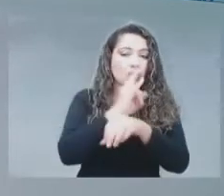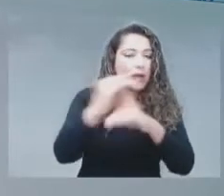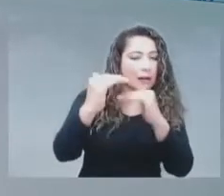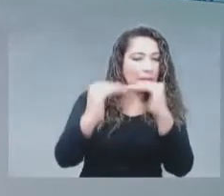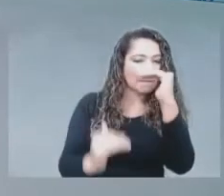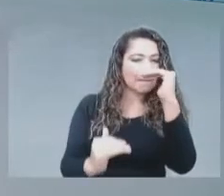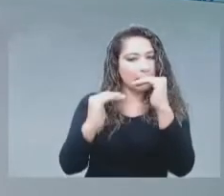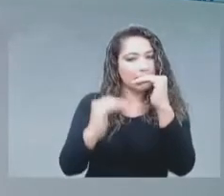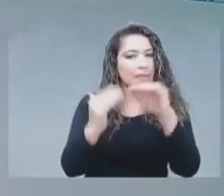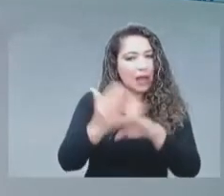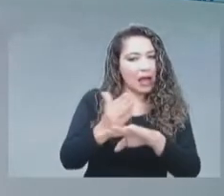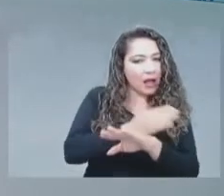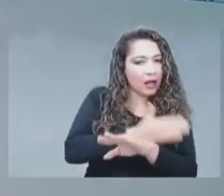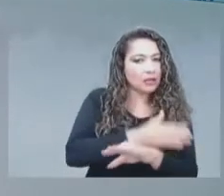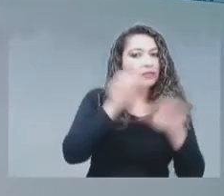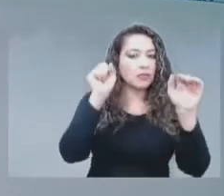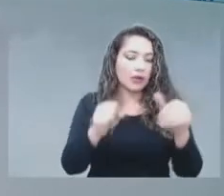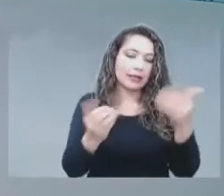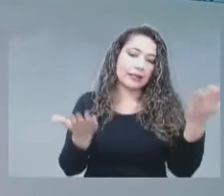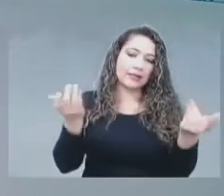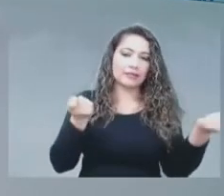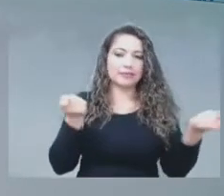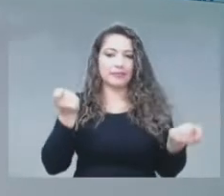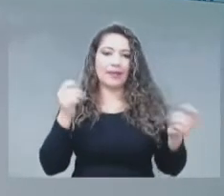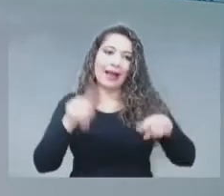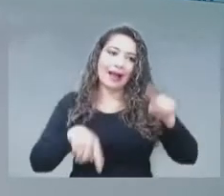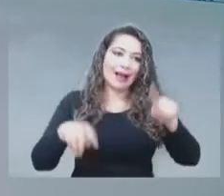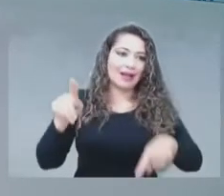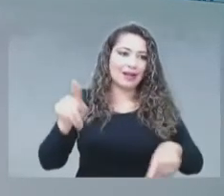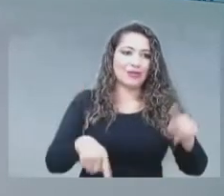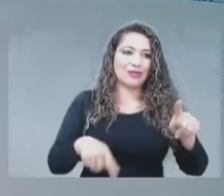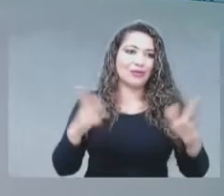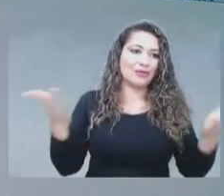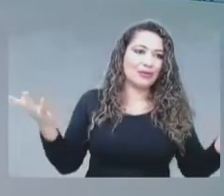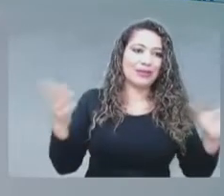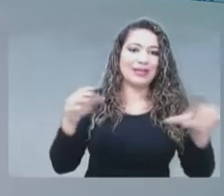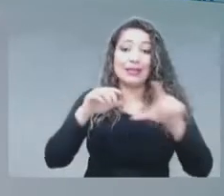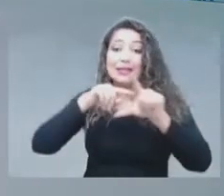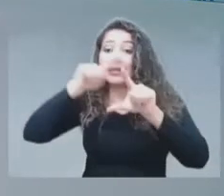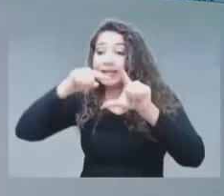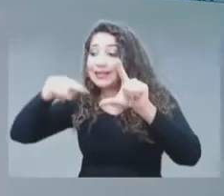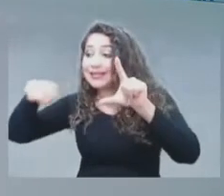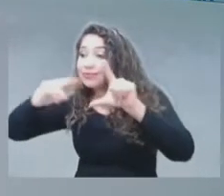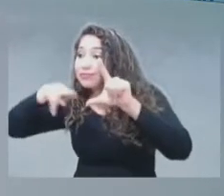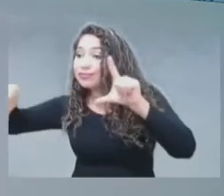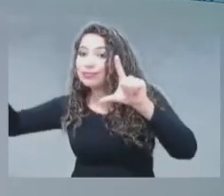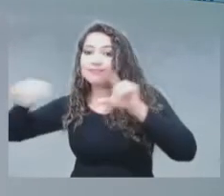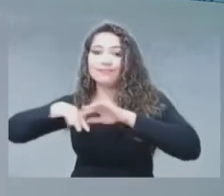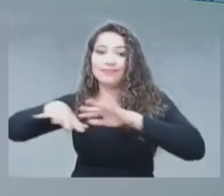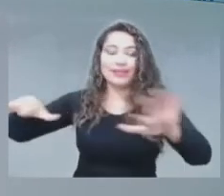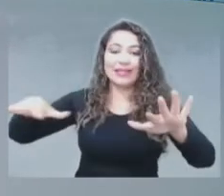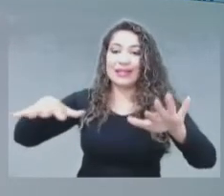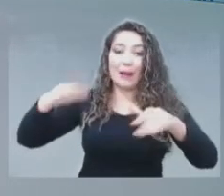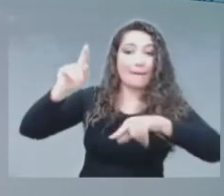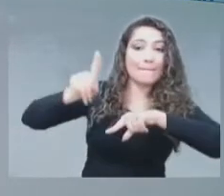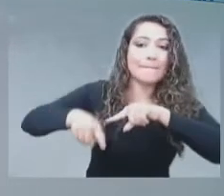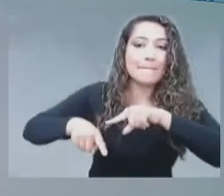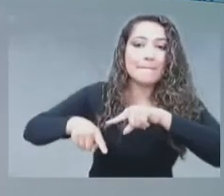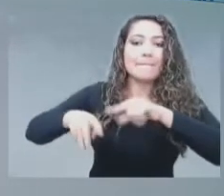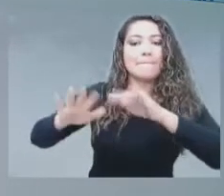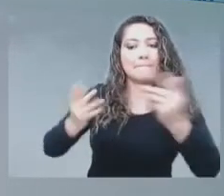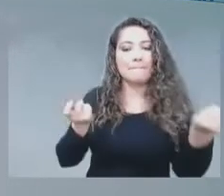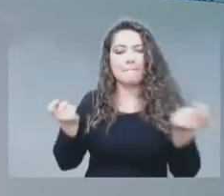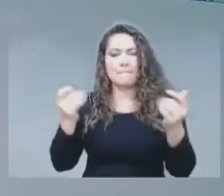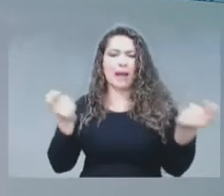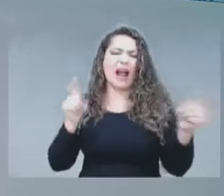claro, con algunas excepciones donde está licenciado el espectro, pero son excepciones de localizaciones muy particulares.